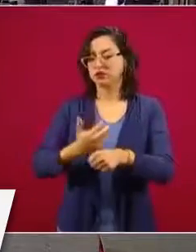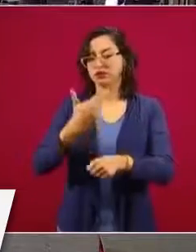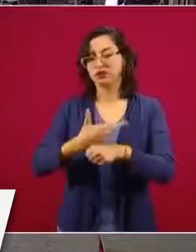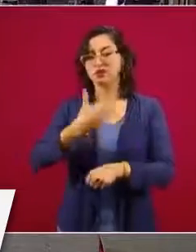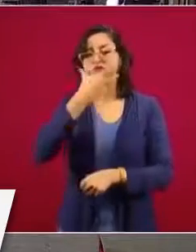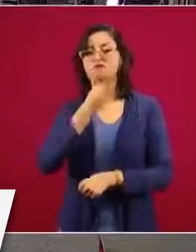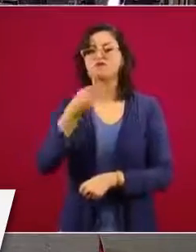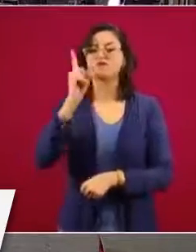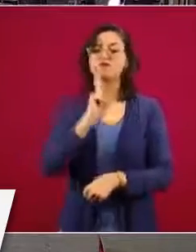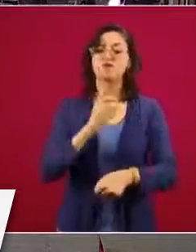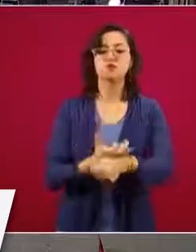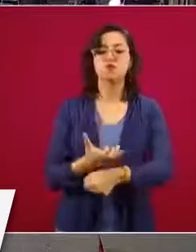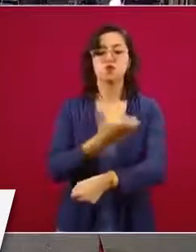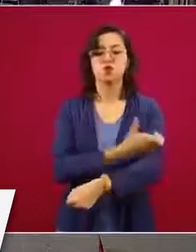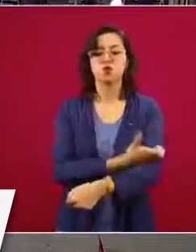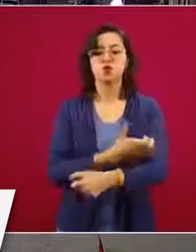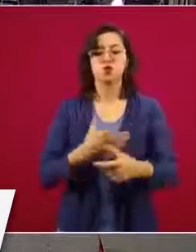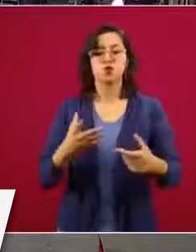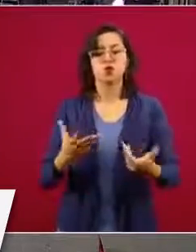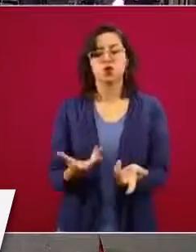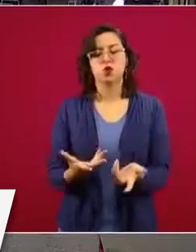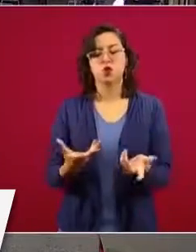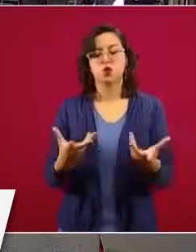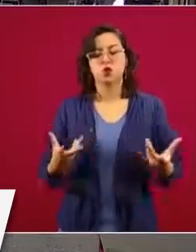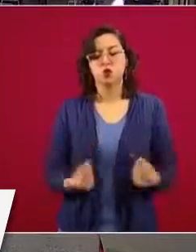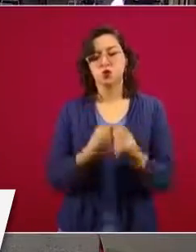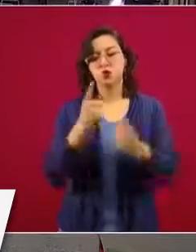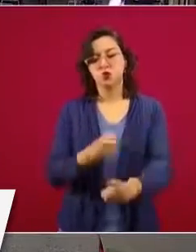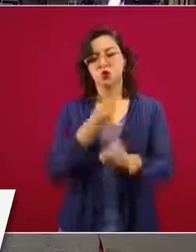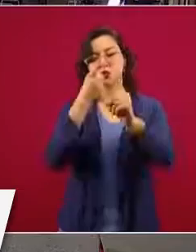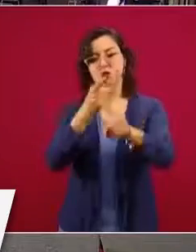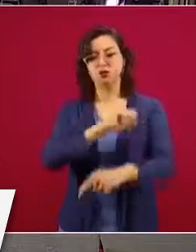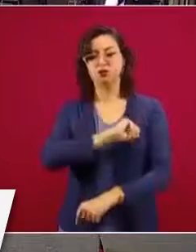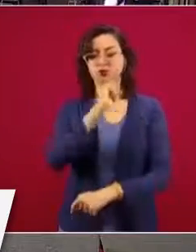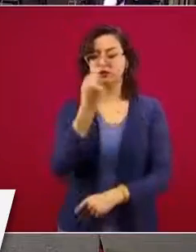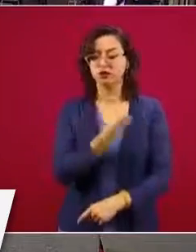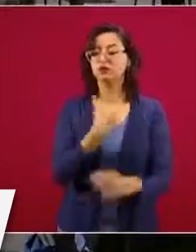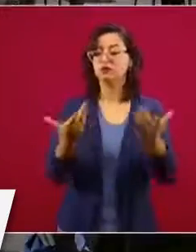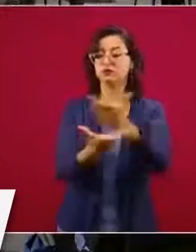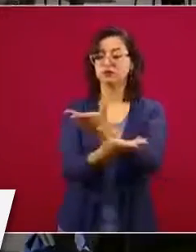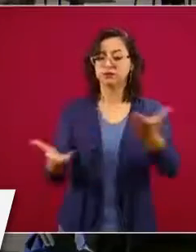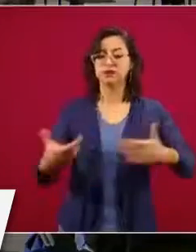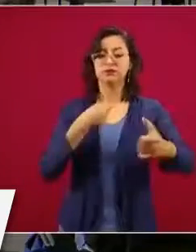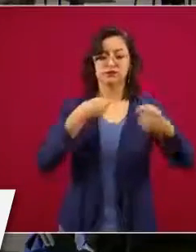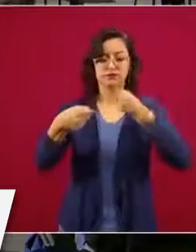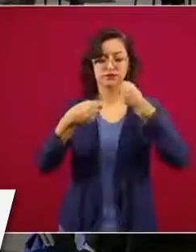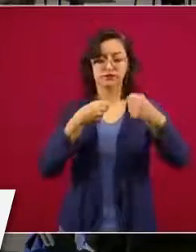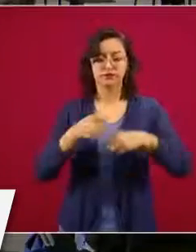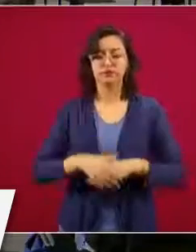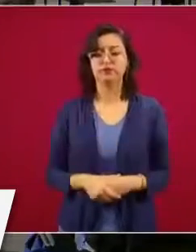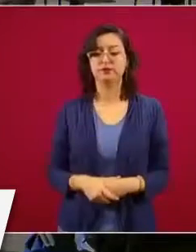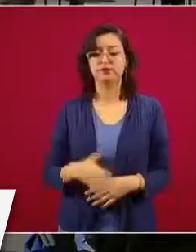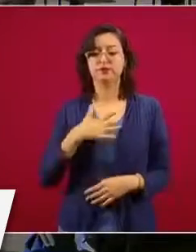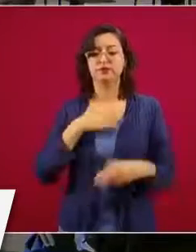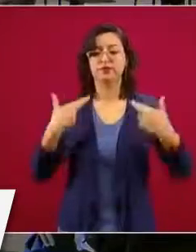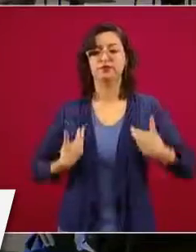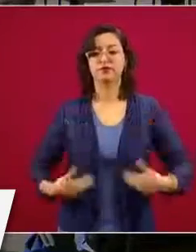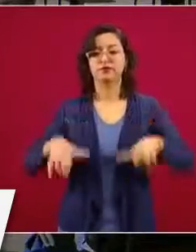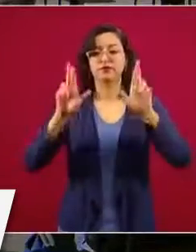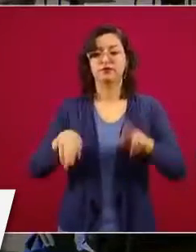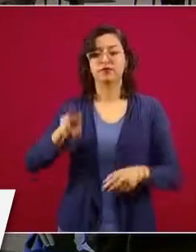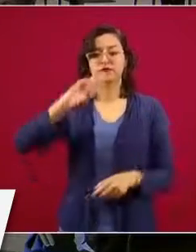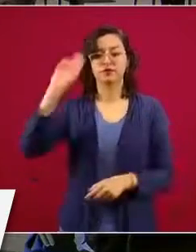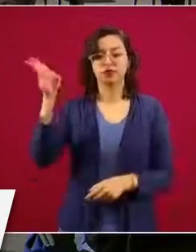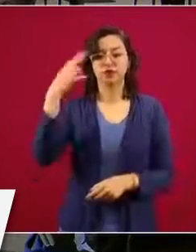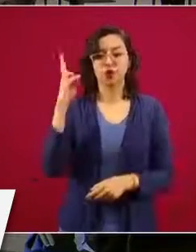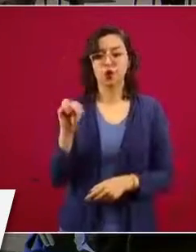compañeros de Juntos por la Salud, compañeros medios de comunicación. En nombre de la Universidad Nacional y de